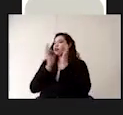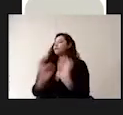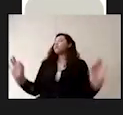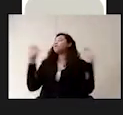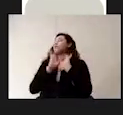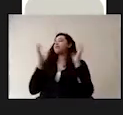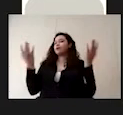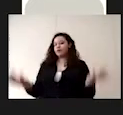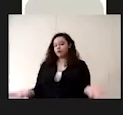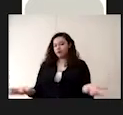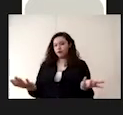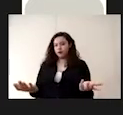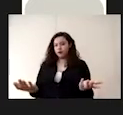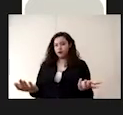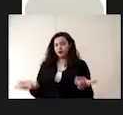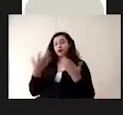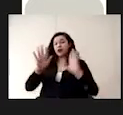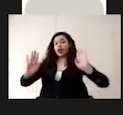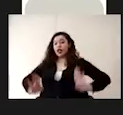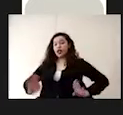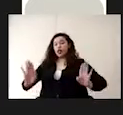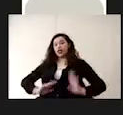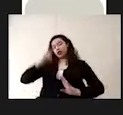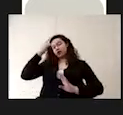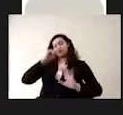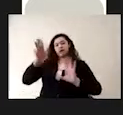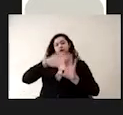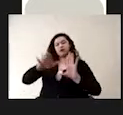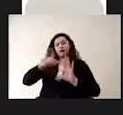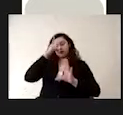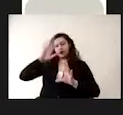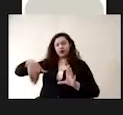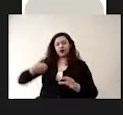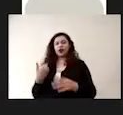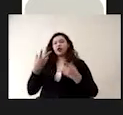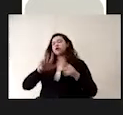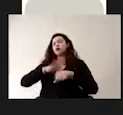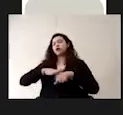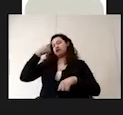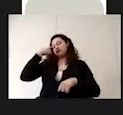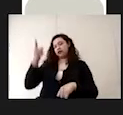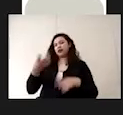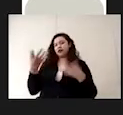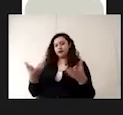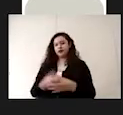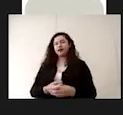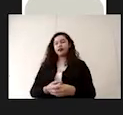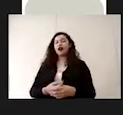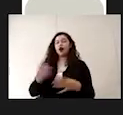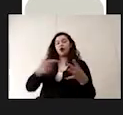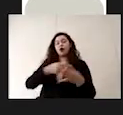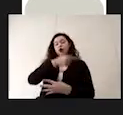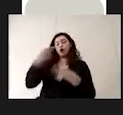Los principios que rigen las características del recipiente de almacenamiento son muy sencillos y son cuatro.